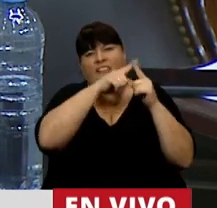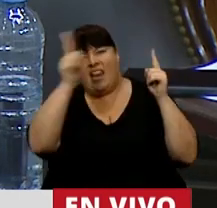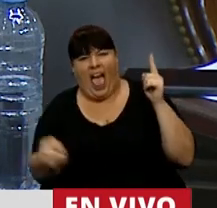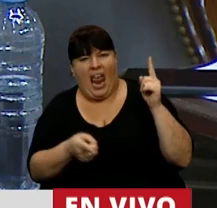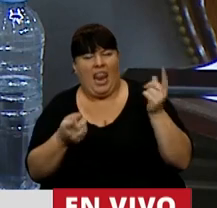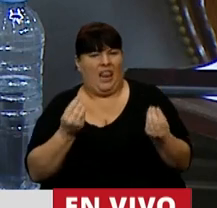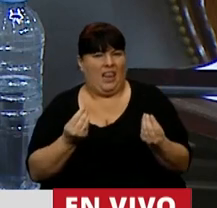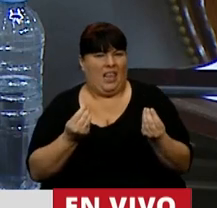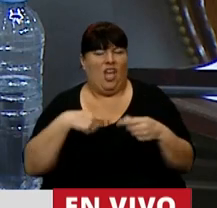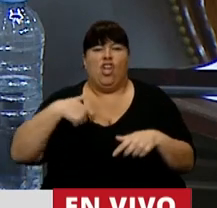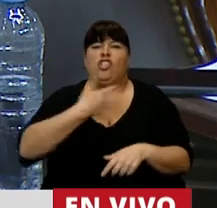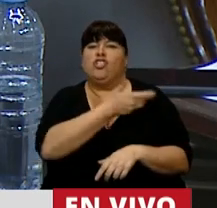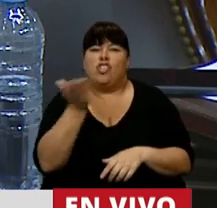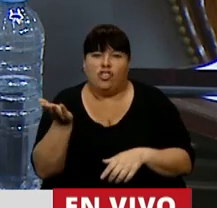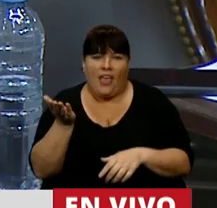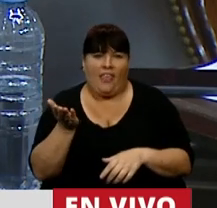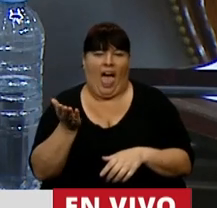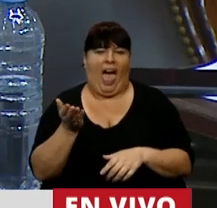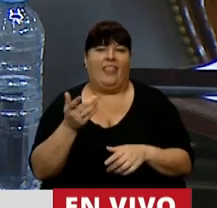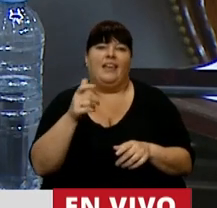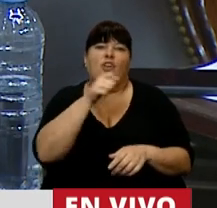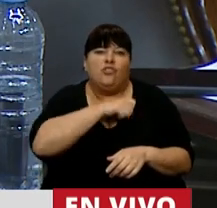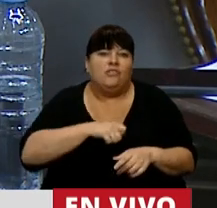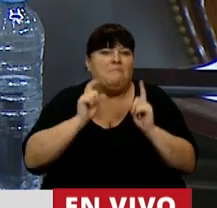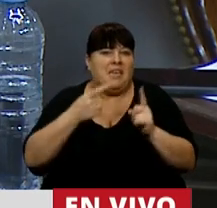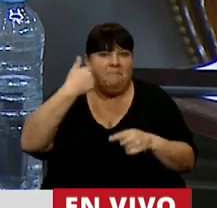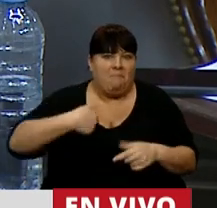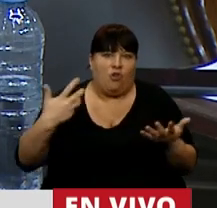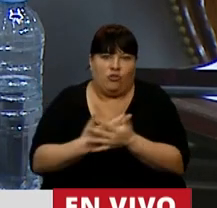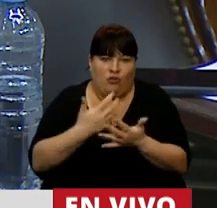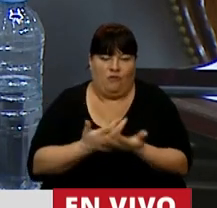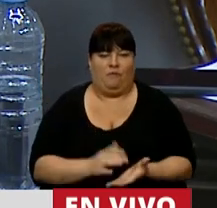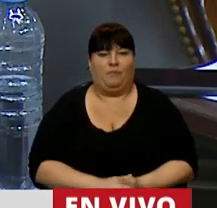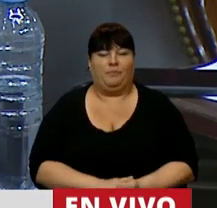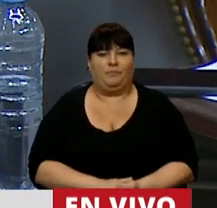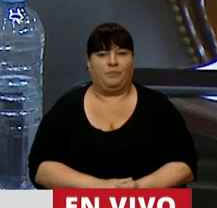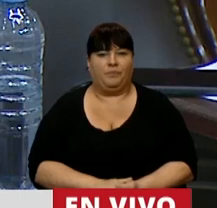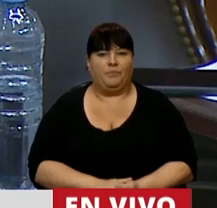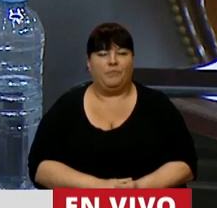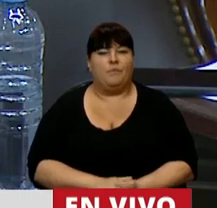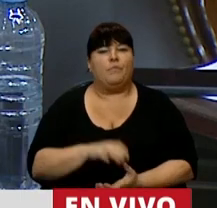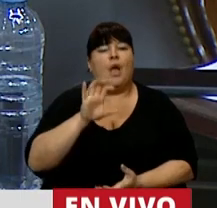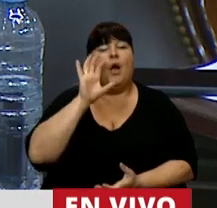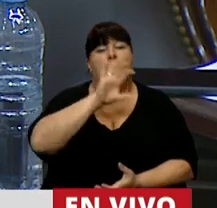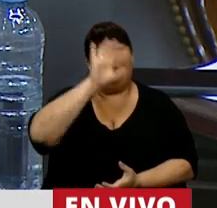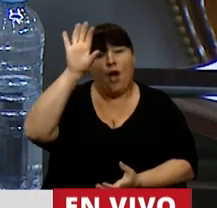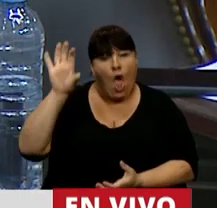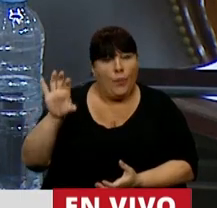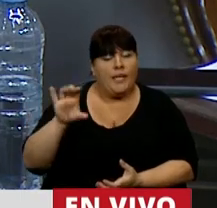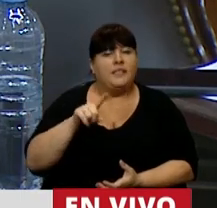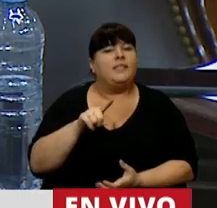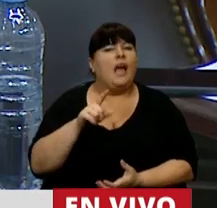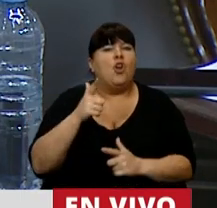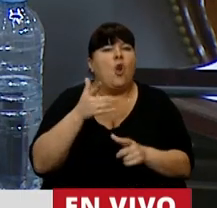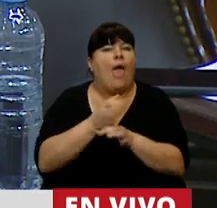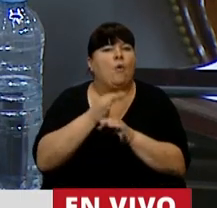final. En una sociedad que se hiere a sí misma. En las provincias del interior